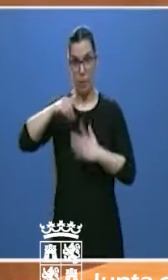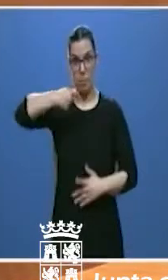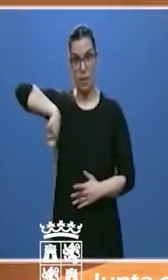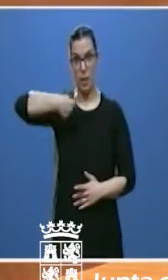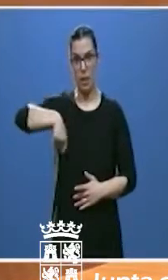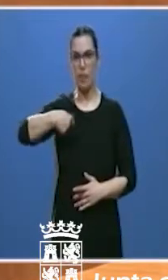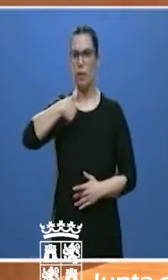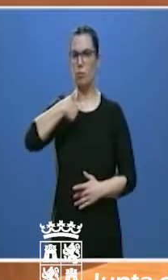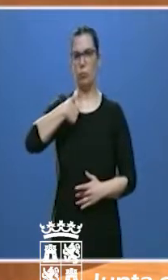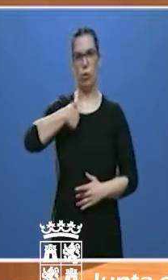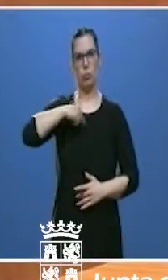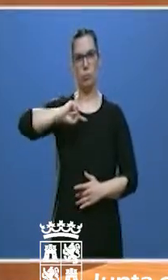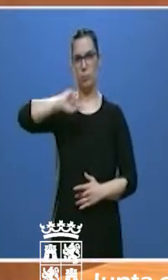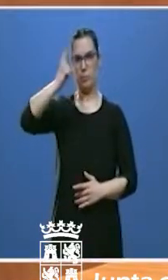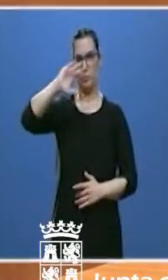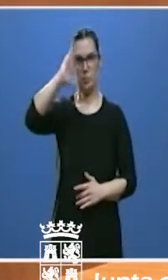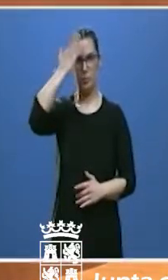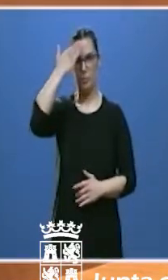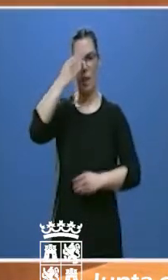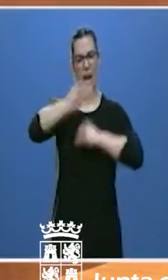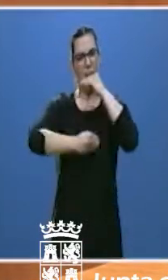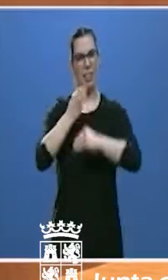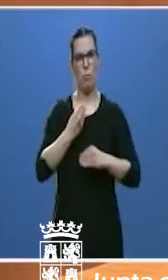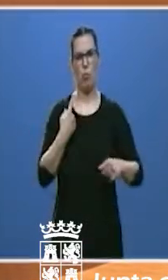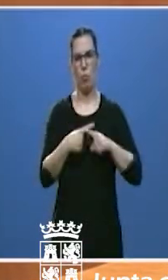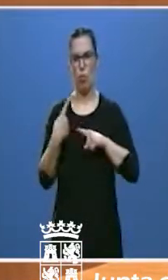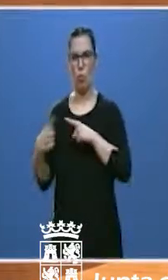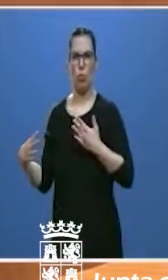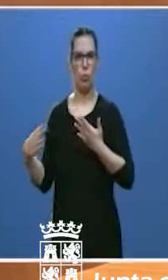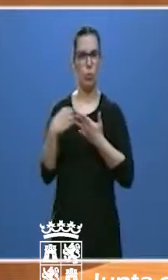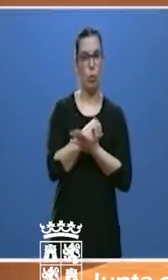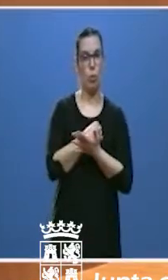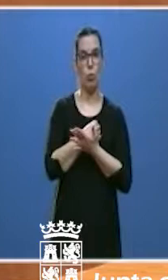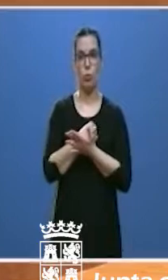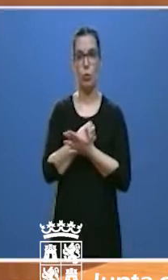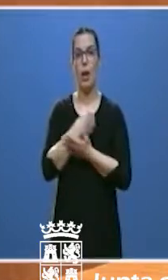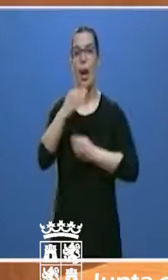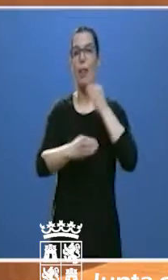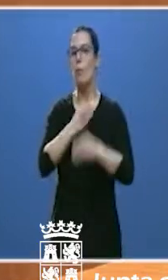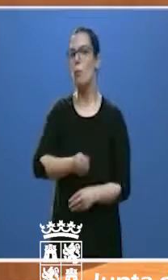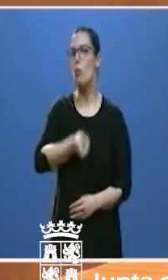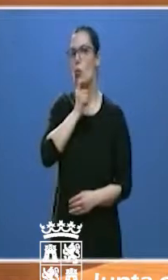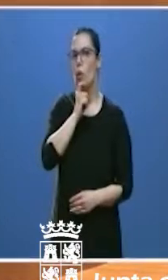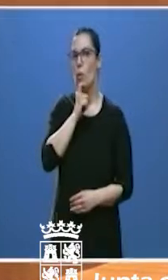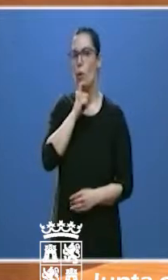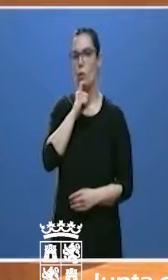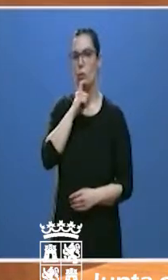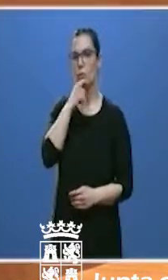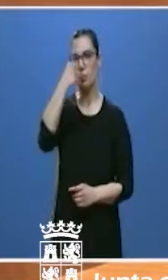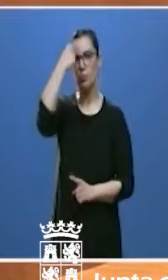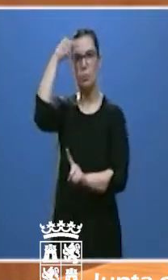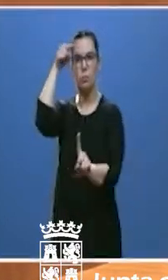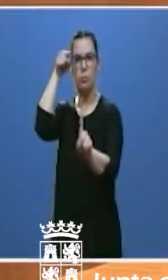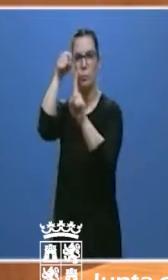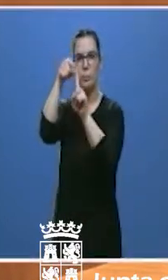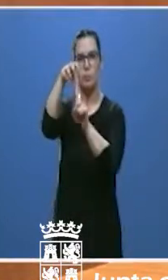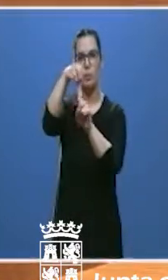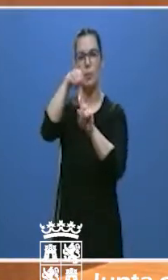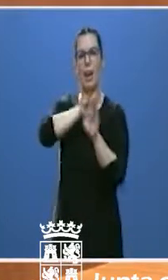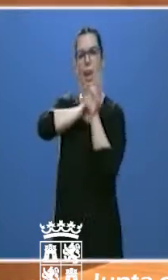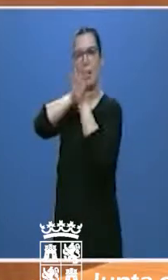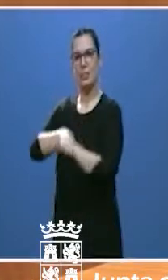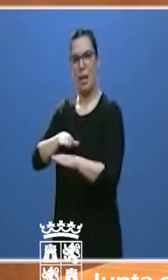comunidad, una actuación que estamos llevando a cabo bajo el estandarte de la lealtad institucional y constitucional.